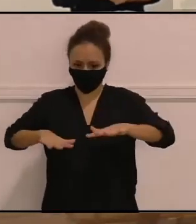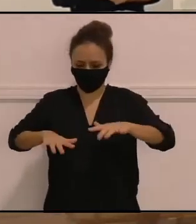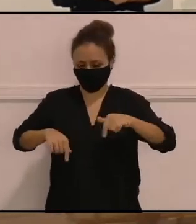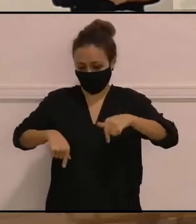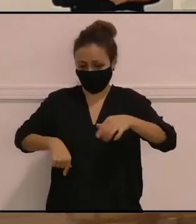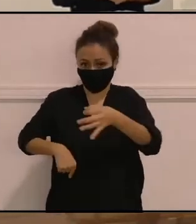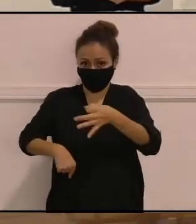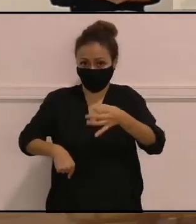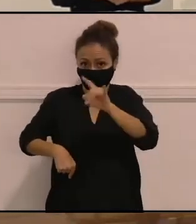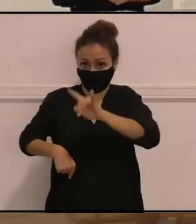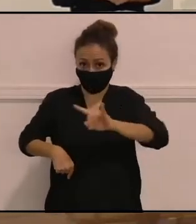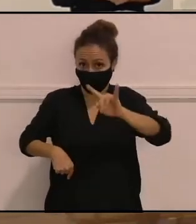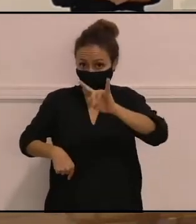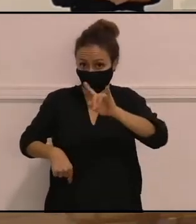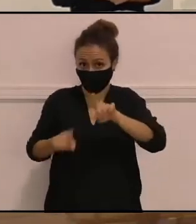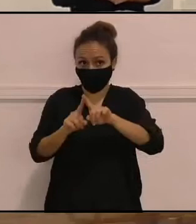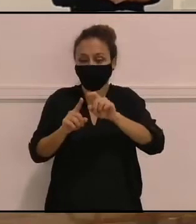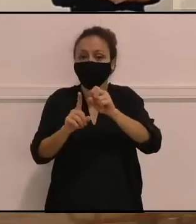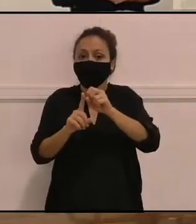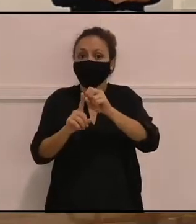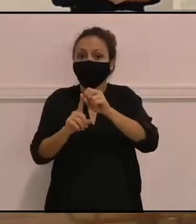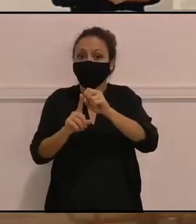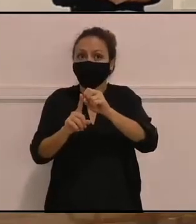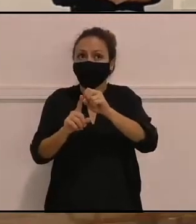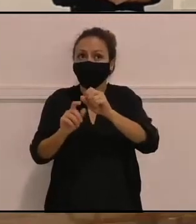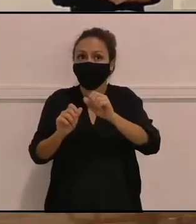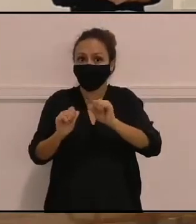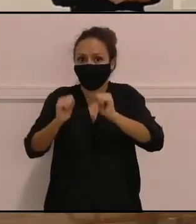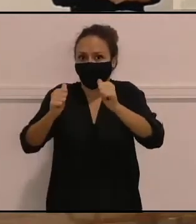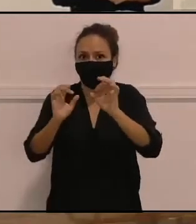Canarias, que ha sido como el punto de partida de reflexión de esta jornada.